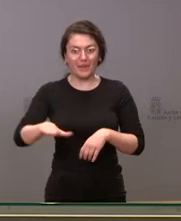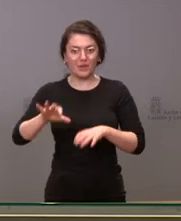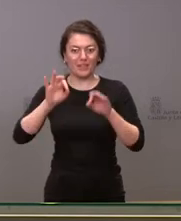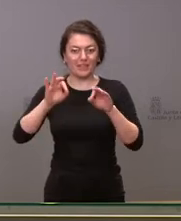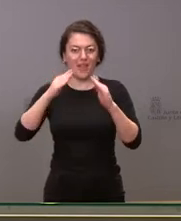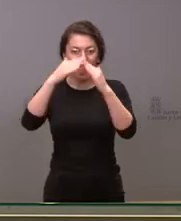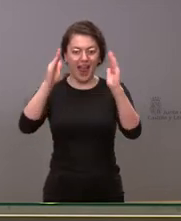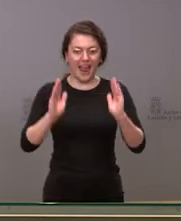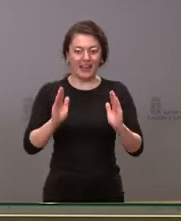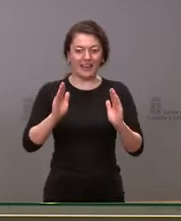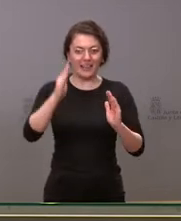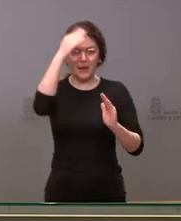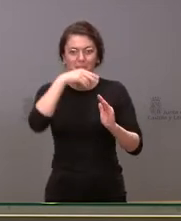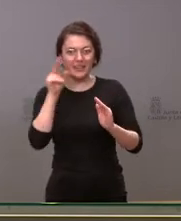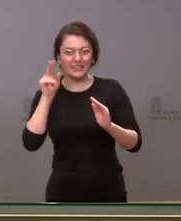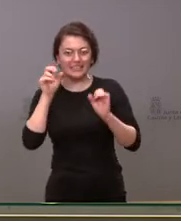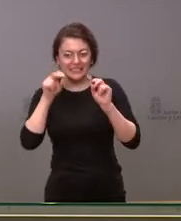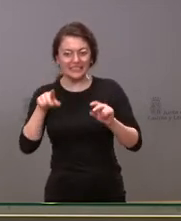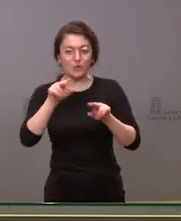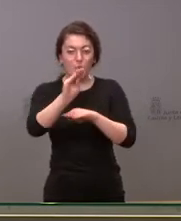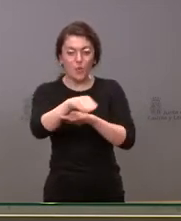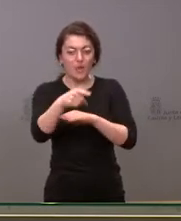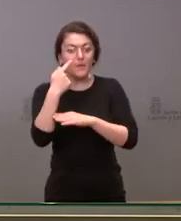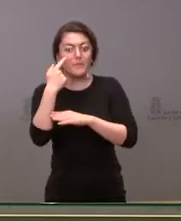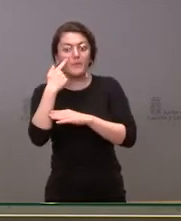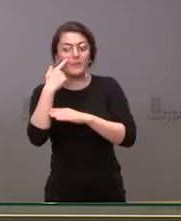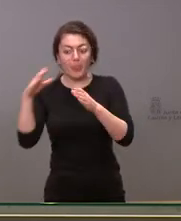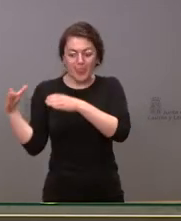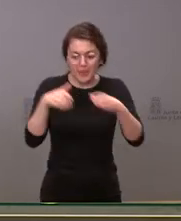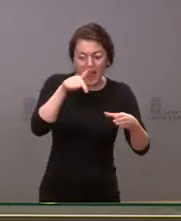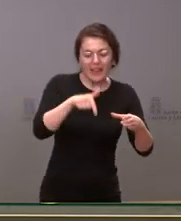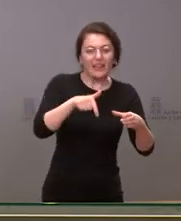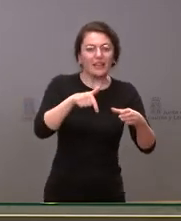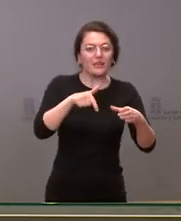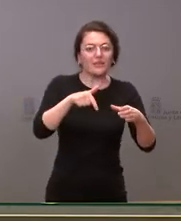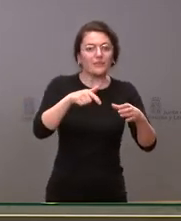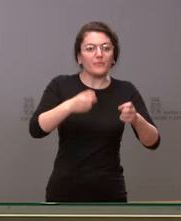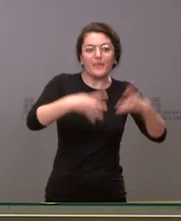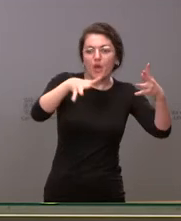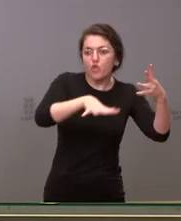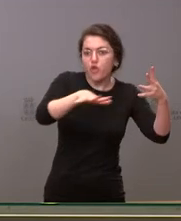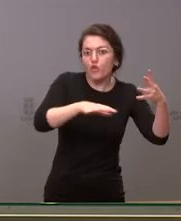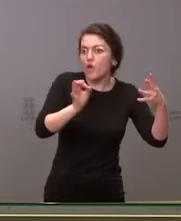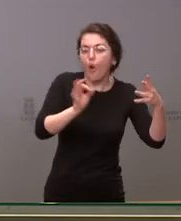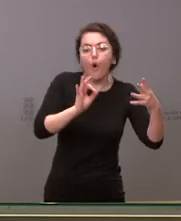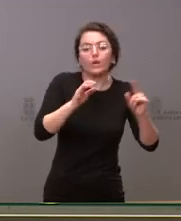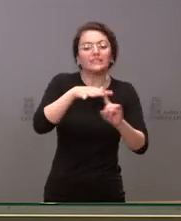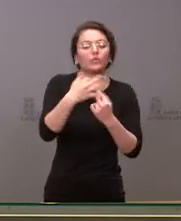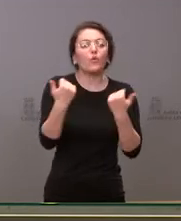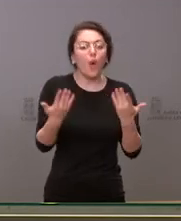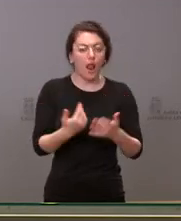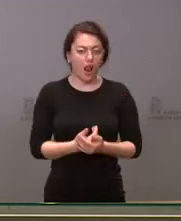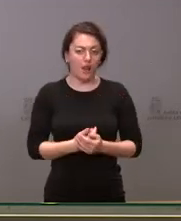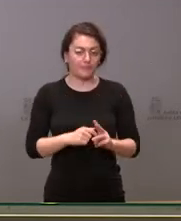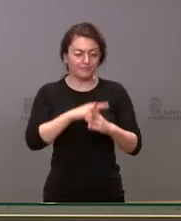de Ucrania si nos puede decir un poco en qué infraestructura se les ha acogido y cuál es su situación actual. Y una tercera